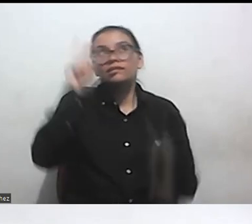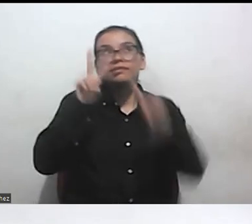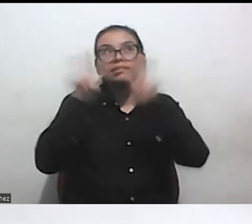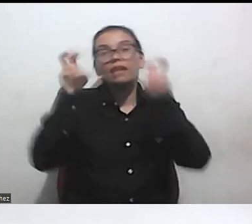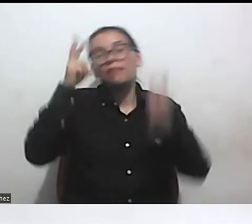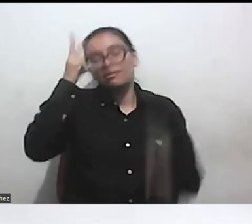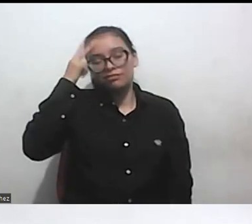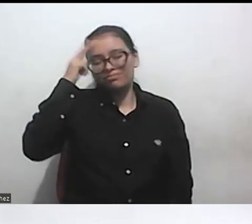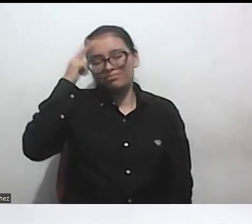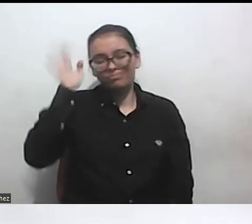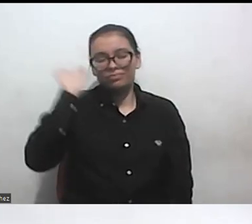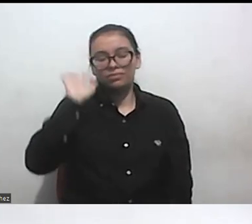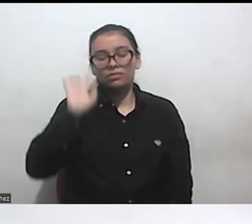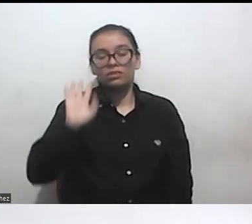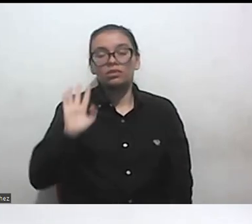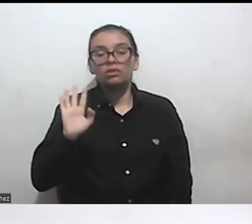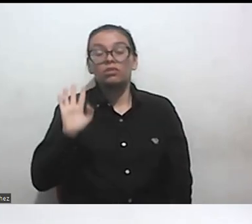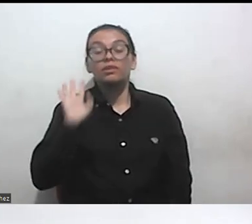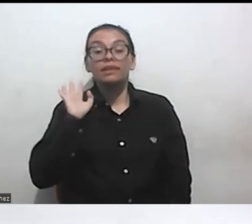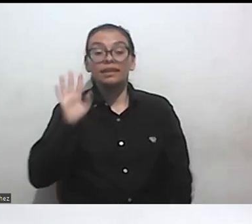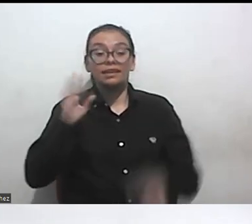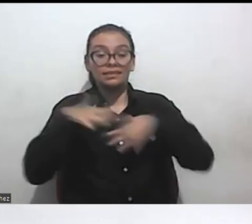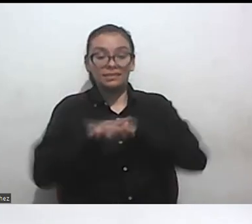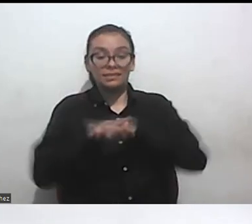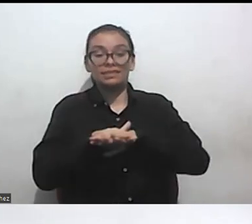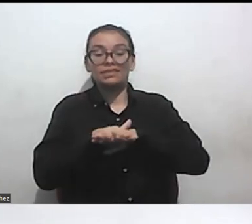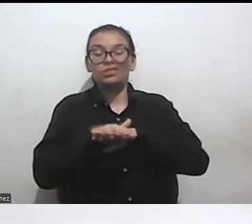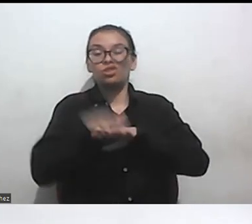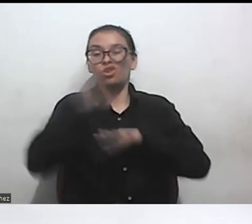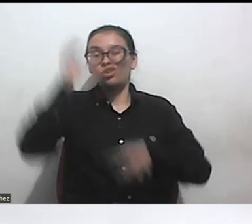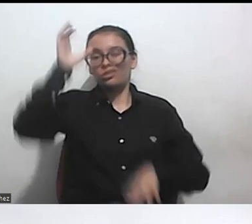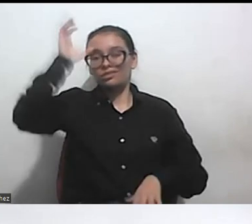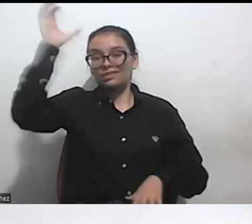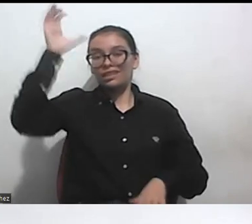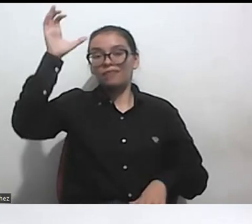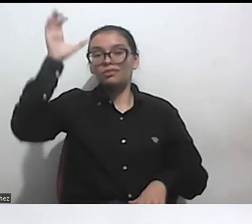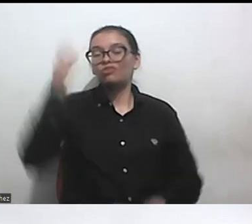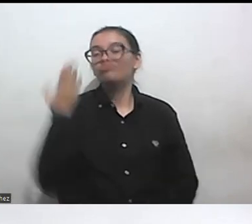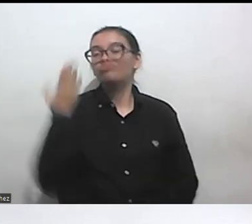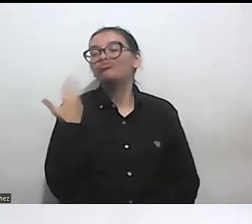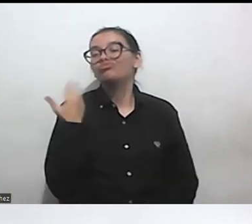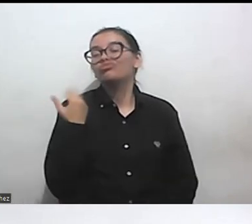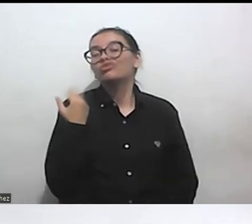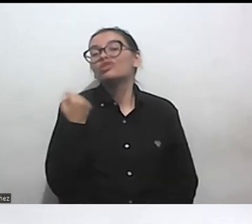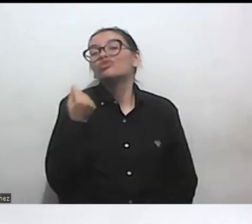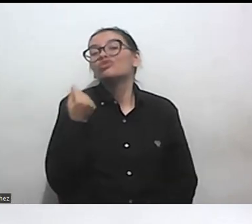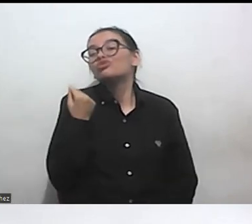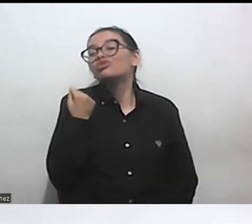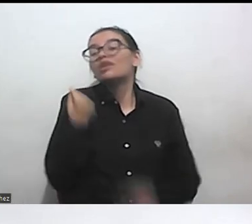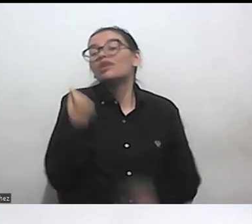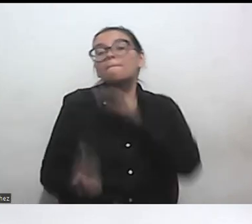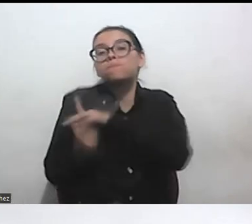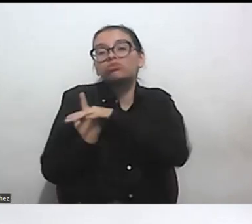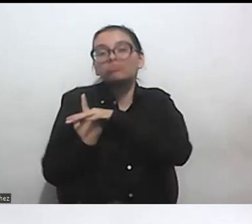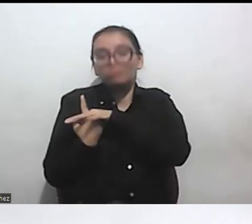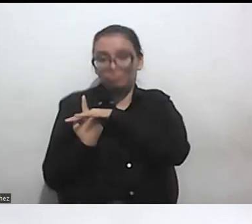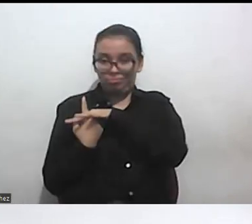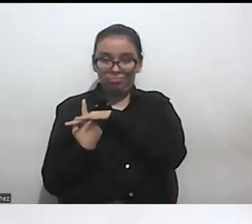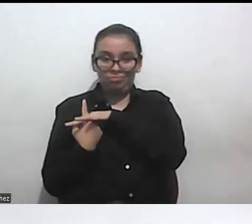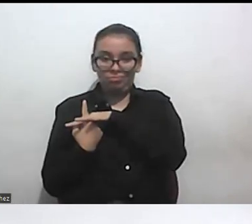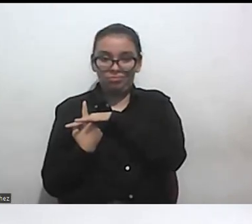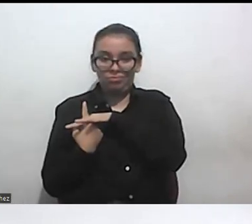final la interseccionalidad es un término bastante reciente y no solamente es reciente es